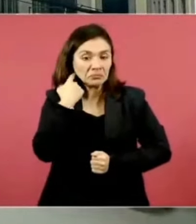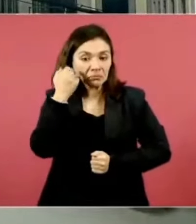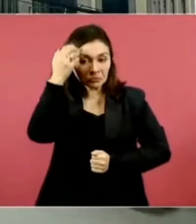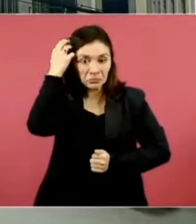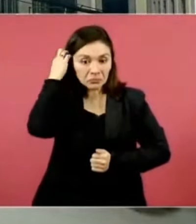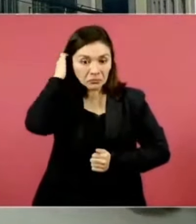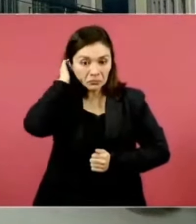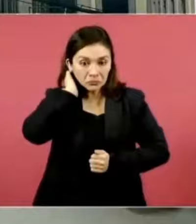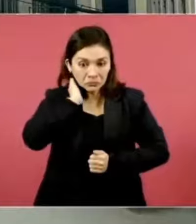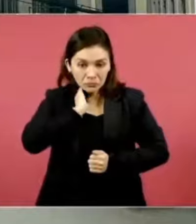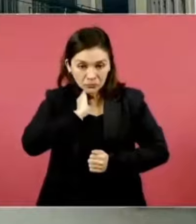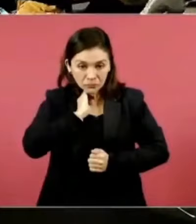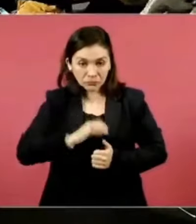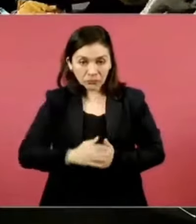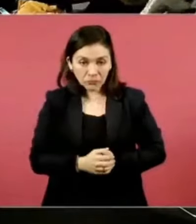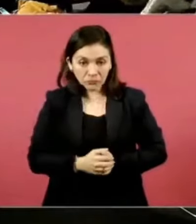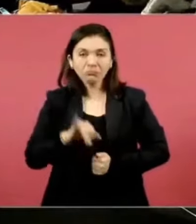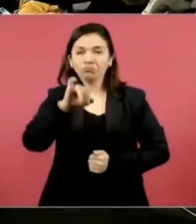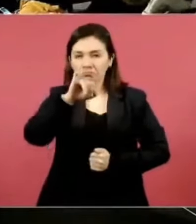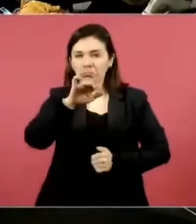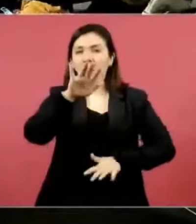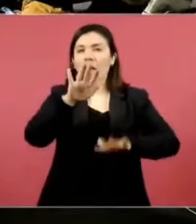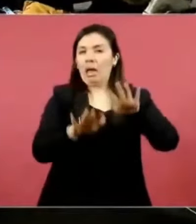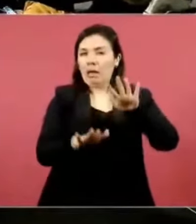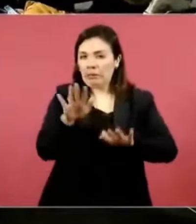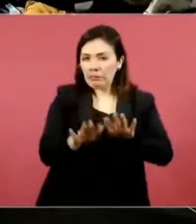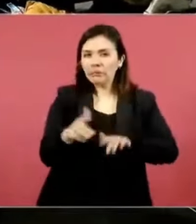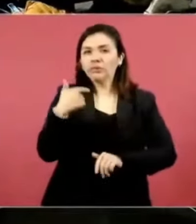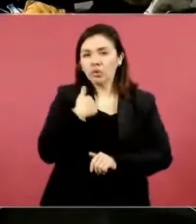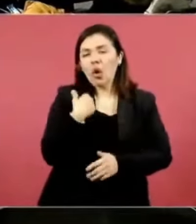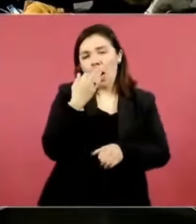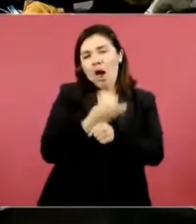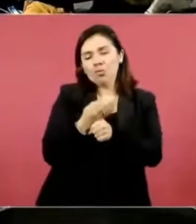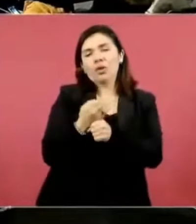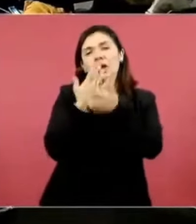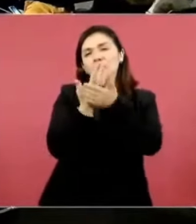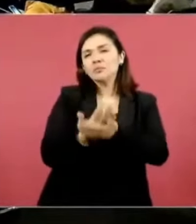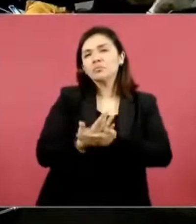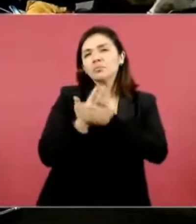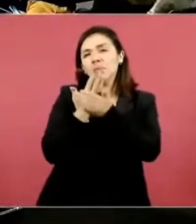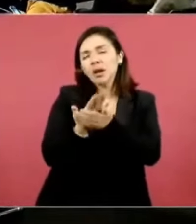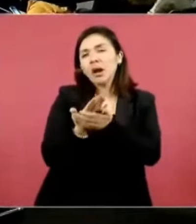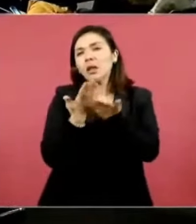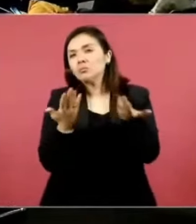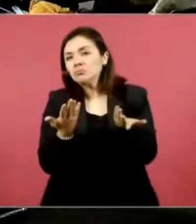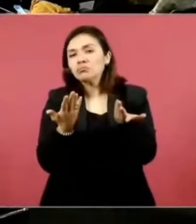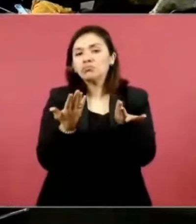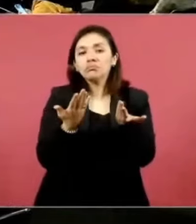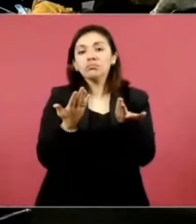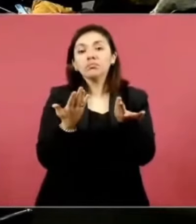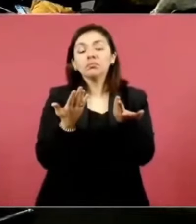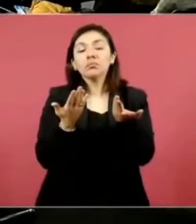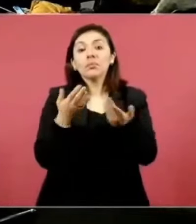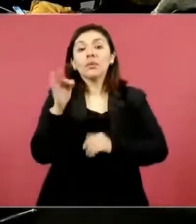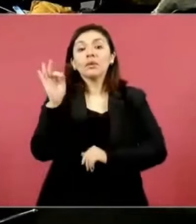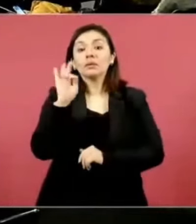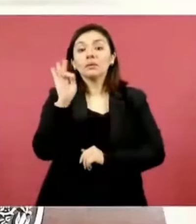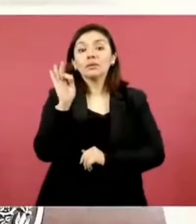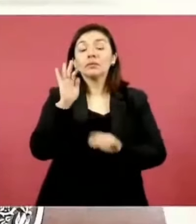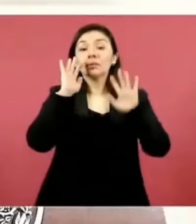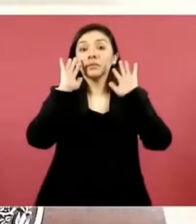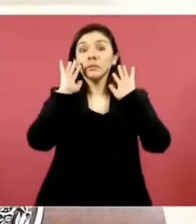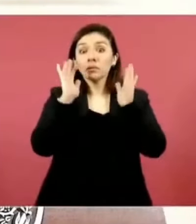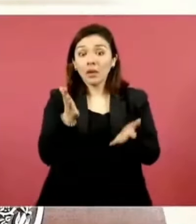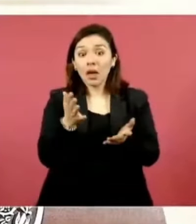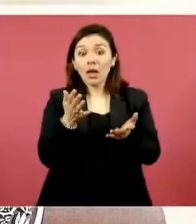en algunos casos vamos a buscar estamos esperando que se dé la toma de